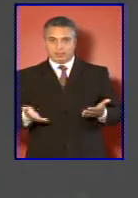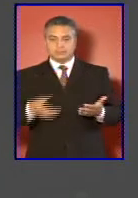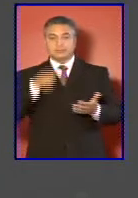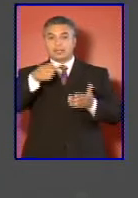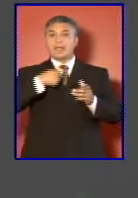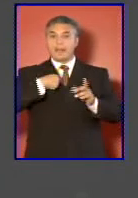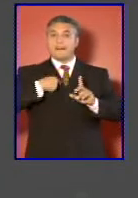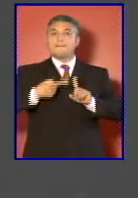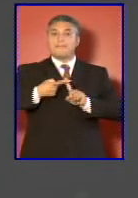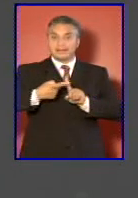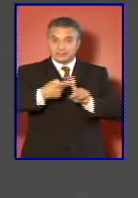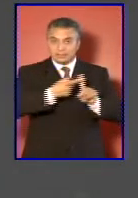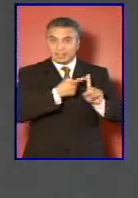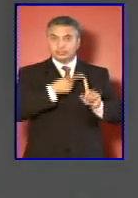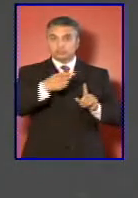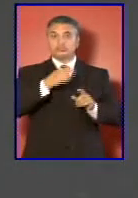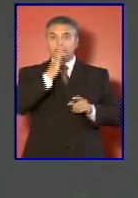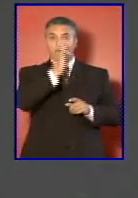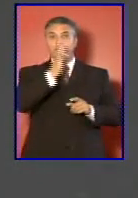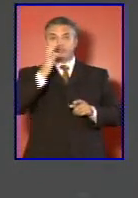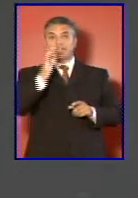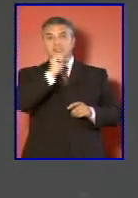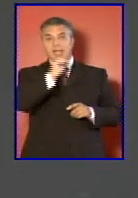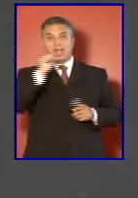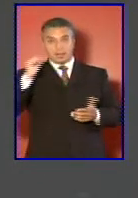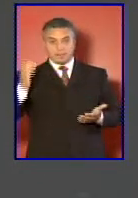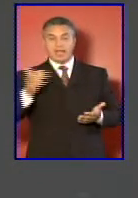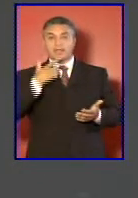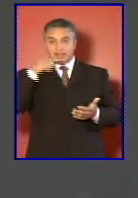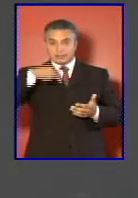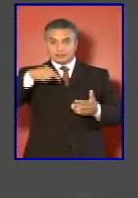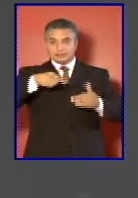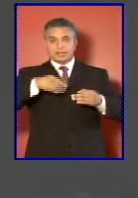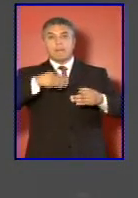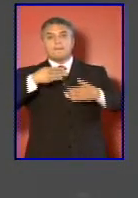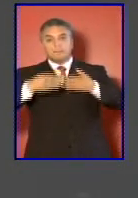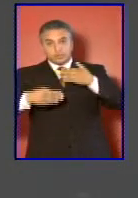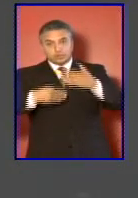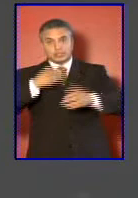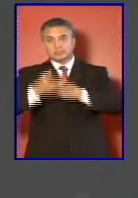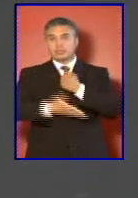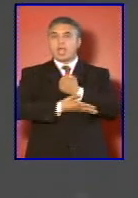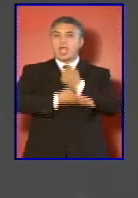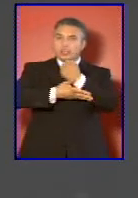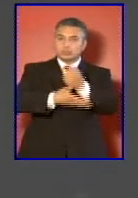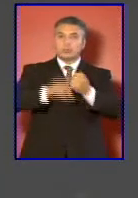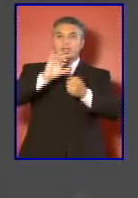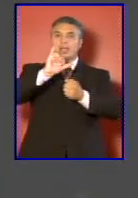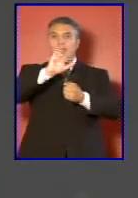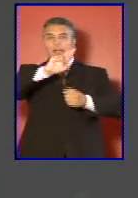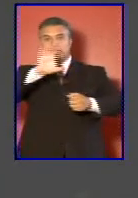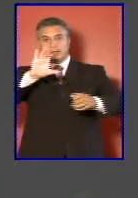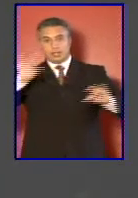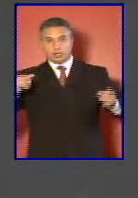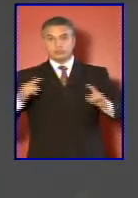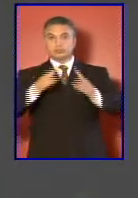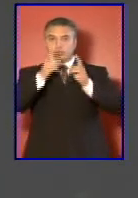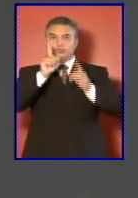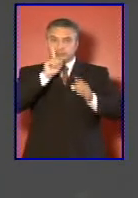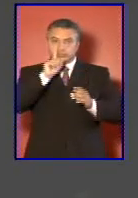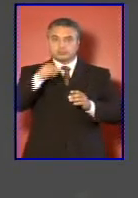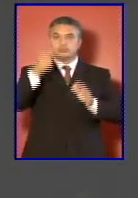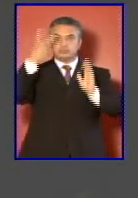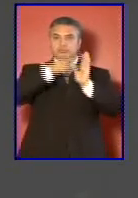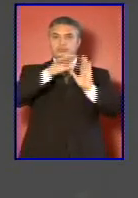la participación de las Fuerzas Armadas en este proceso de ayuda y reconstrucción tuvo durante el